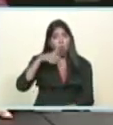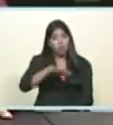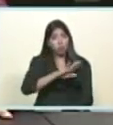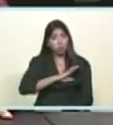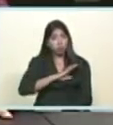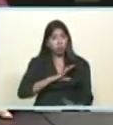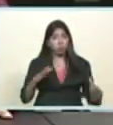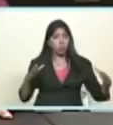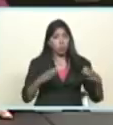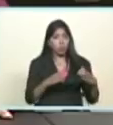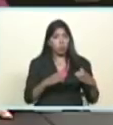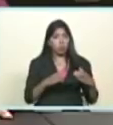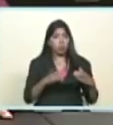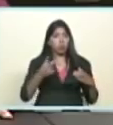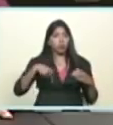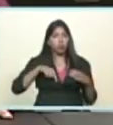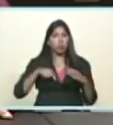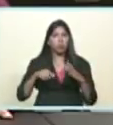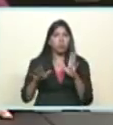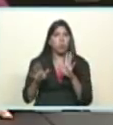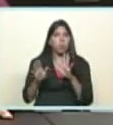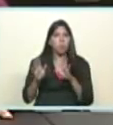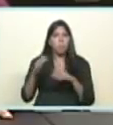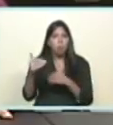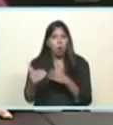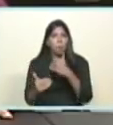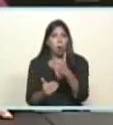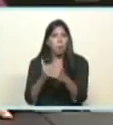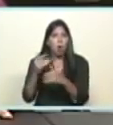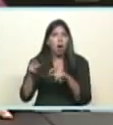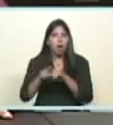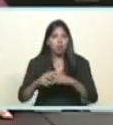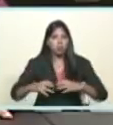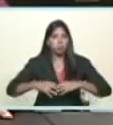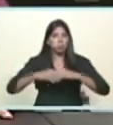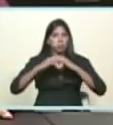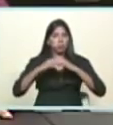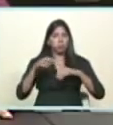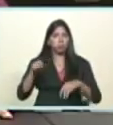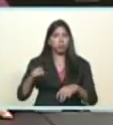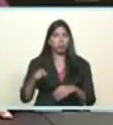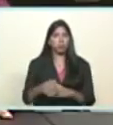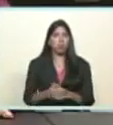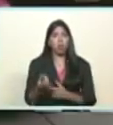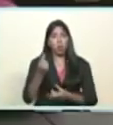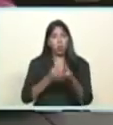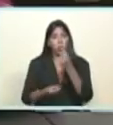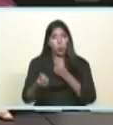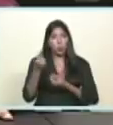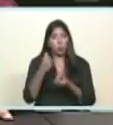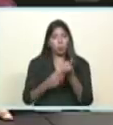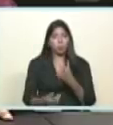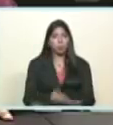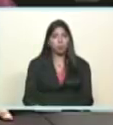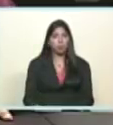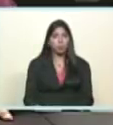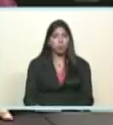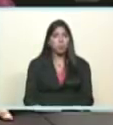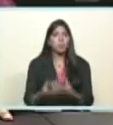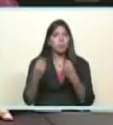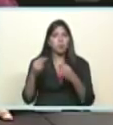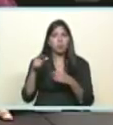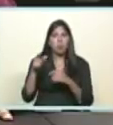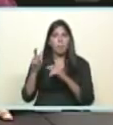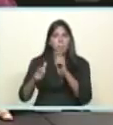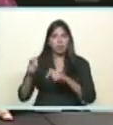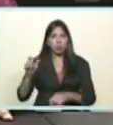mientras vamos construyendo la nueva estabilidad los nuevos equilibrios de la nueva economía para los que